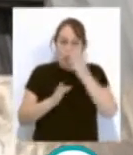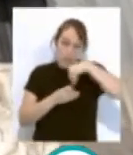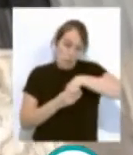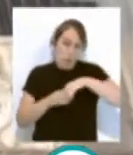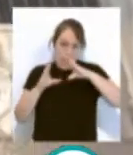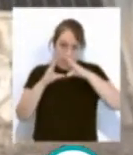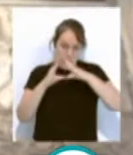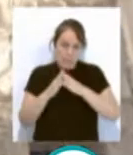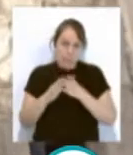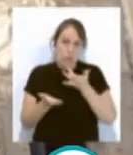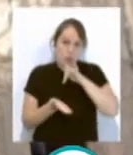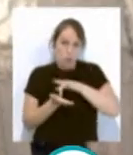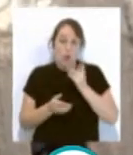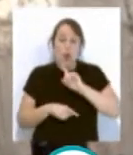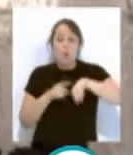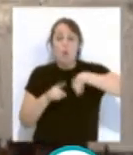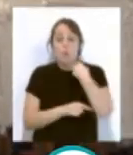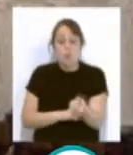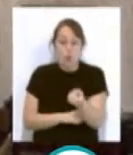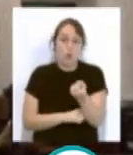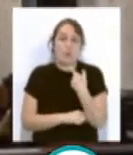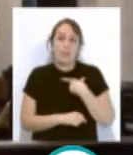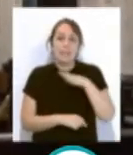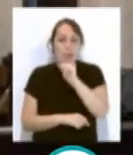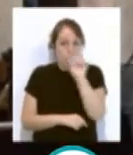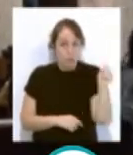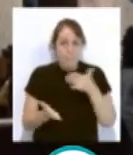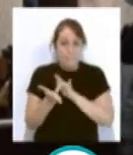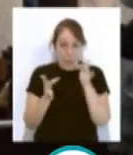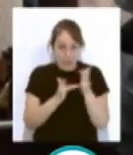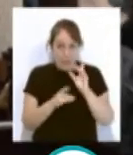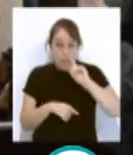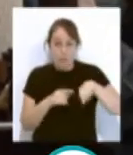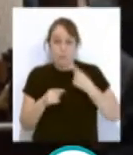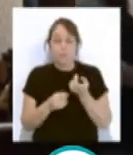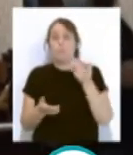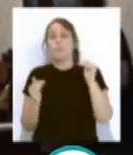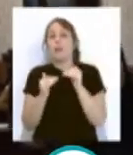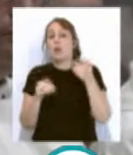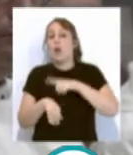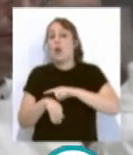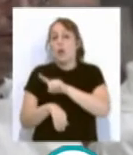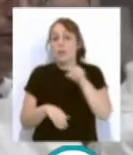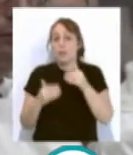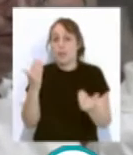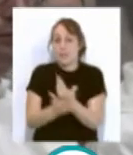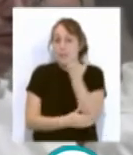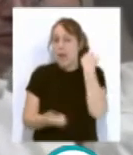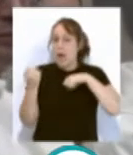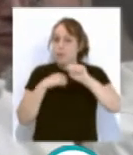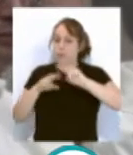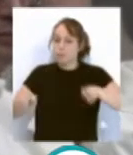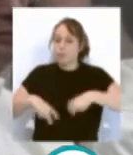santuario. A continuación tendrá lugar la salutación a la Virgen. El miércoles a las 11 de la mañana se celebrará el acto de